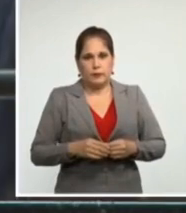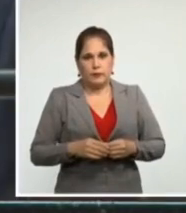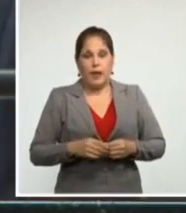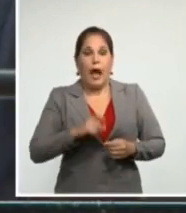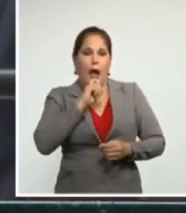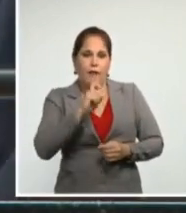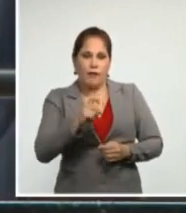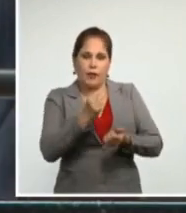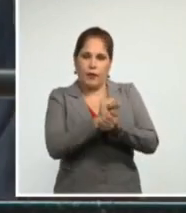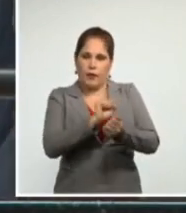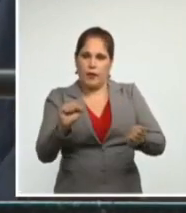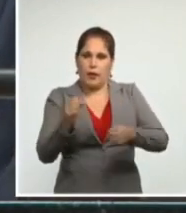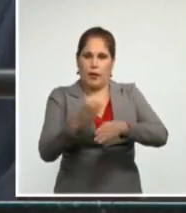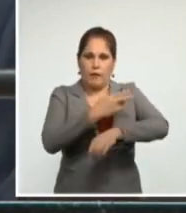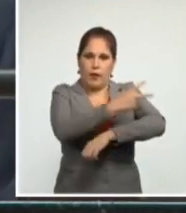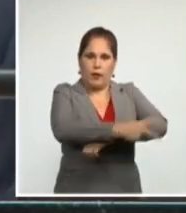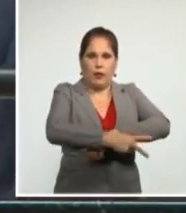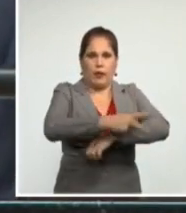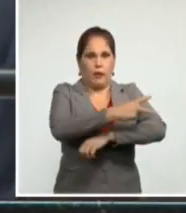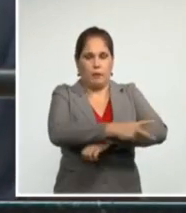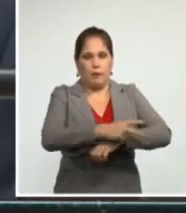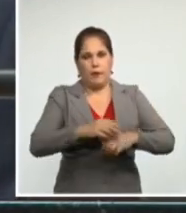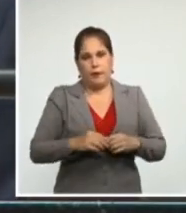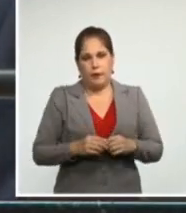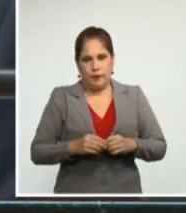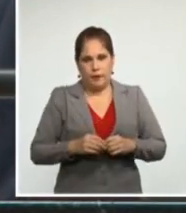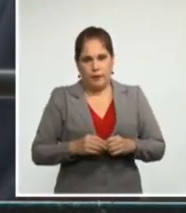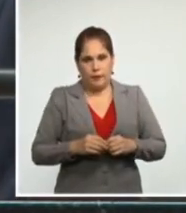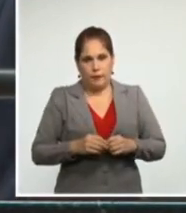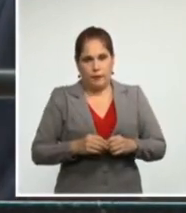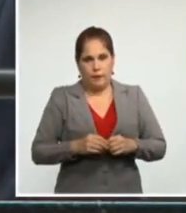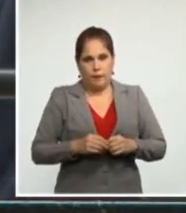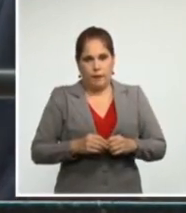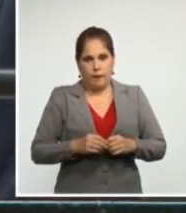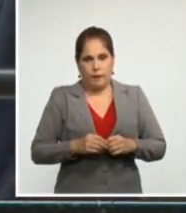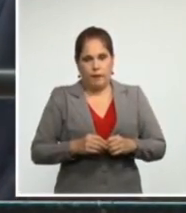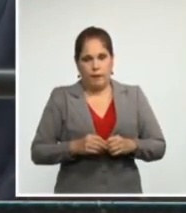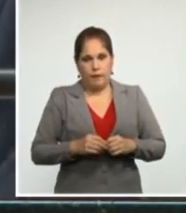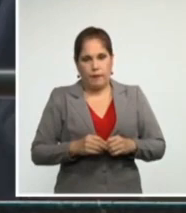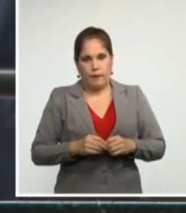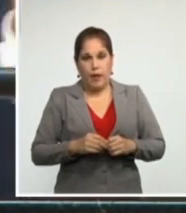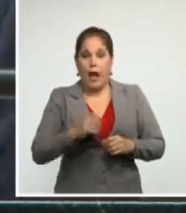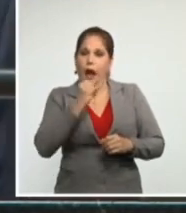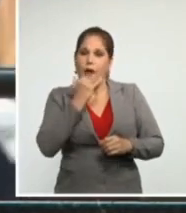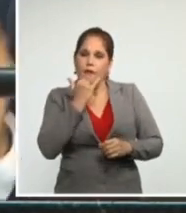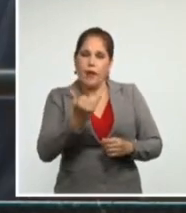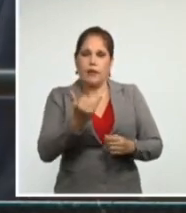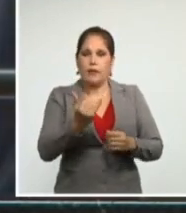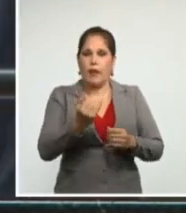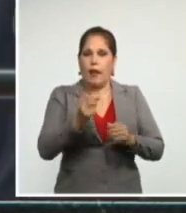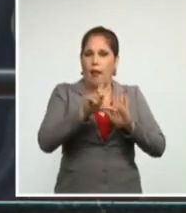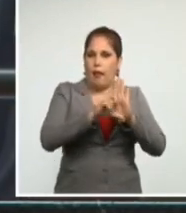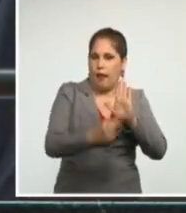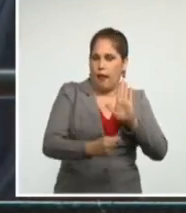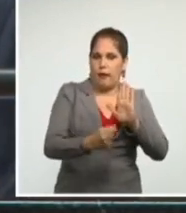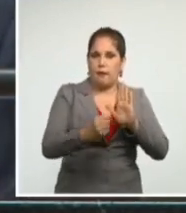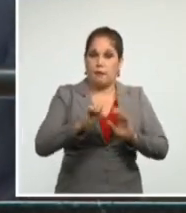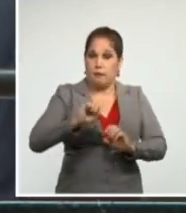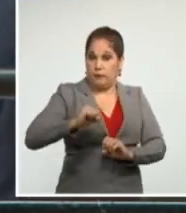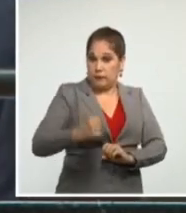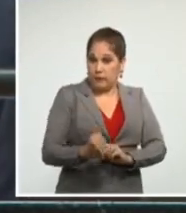soberanía, infringe sus legislaciones nacionales, los somete a